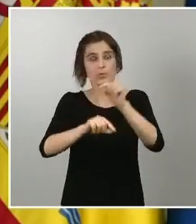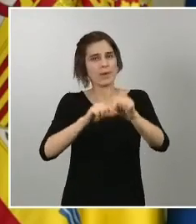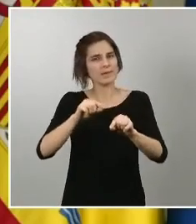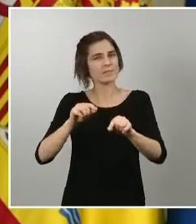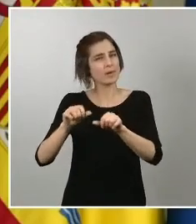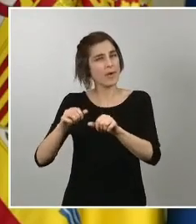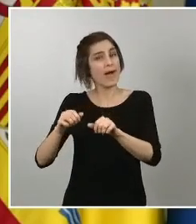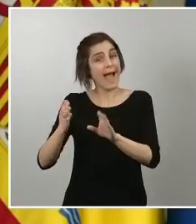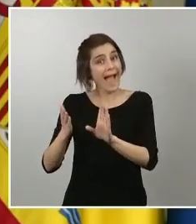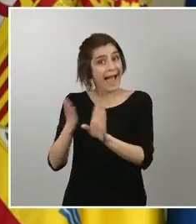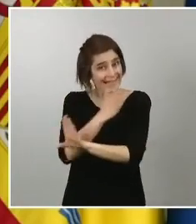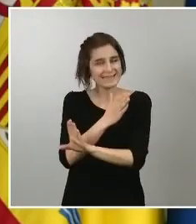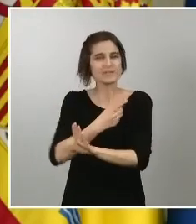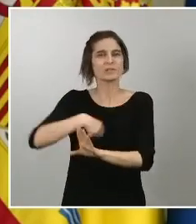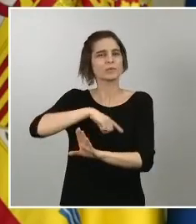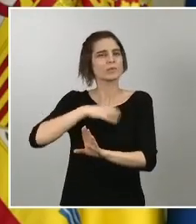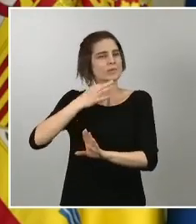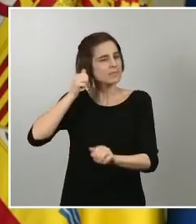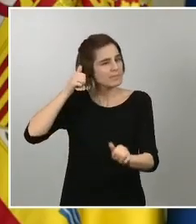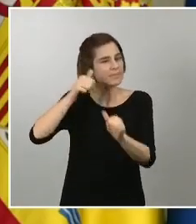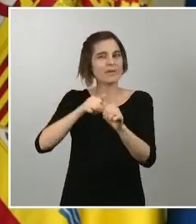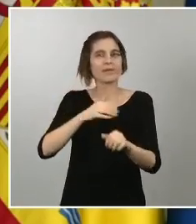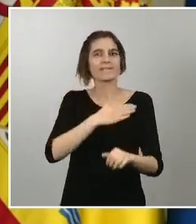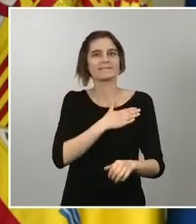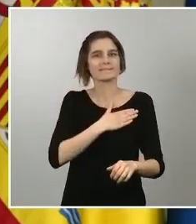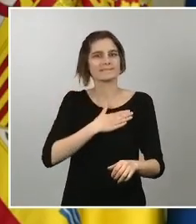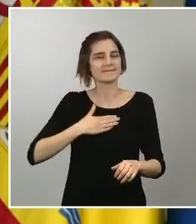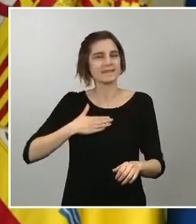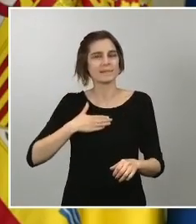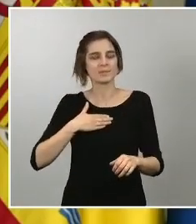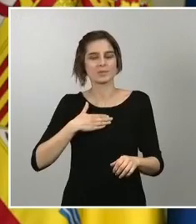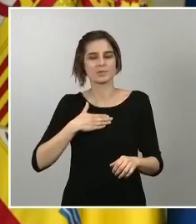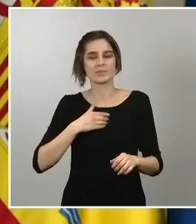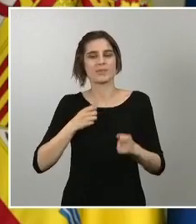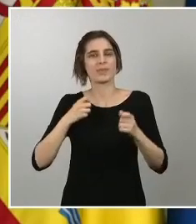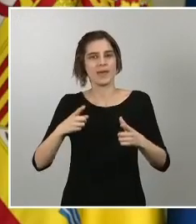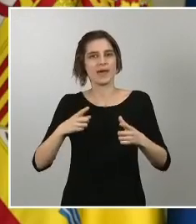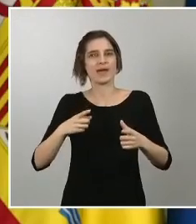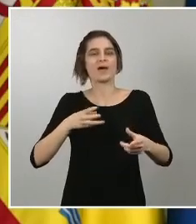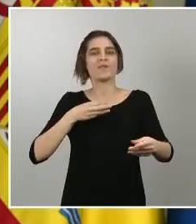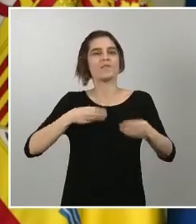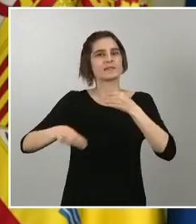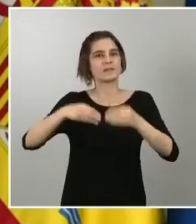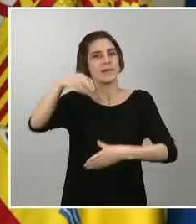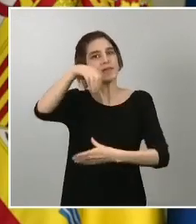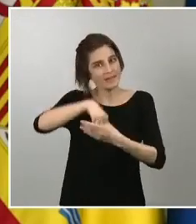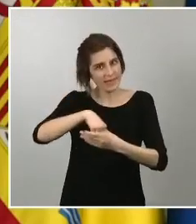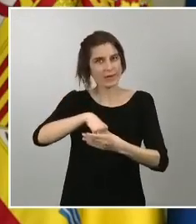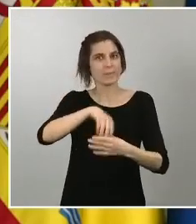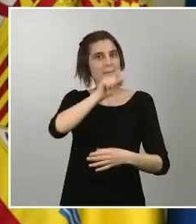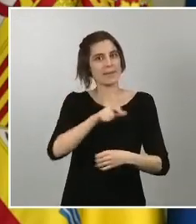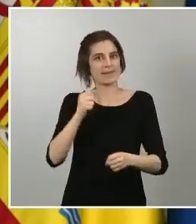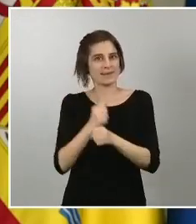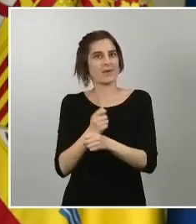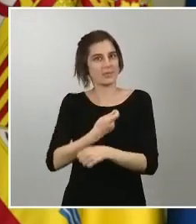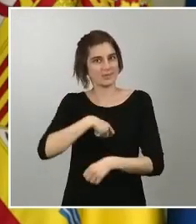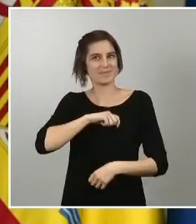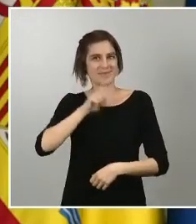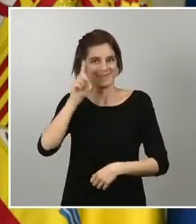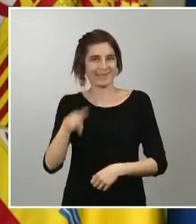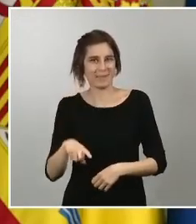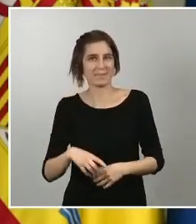país medidas de flexibilidad interna también para los trabajadores en nuestro país que estamos haciendo